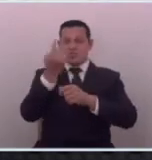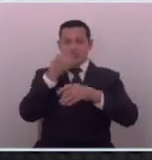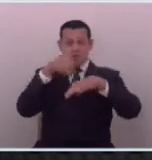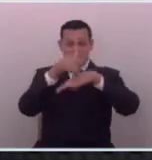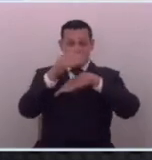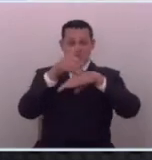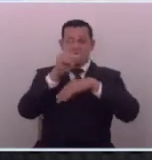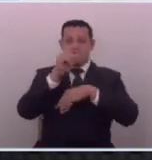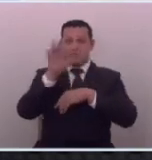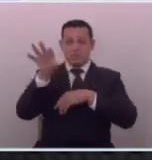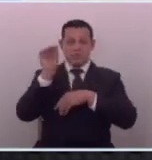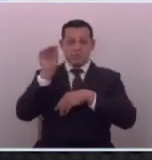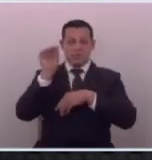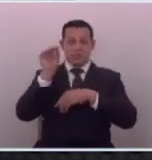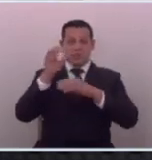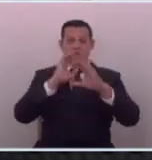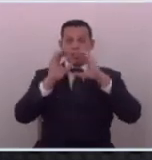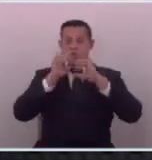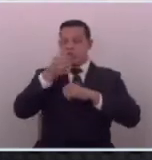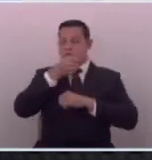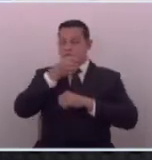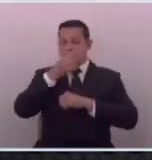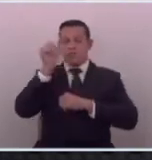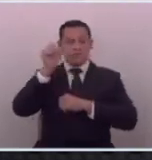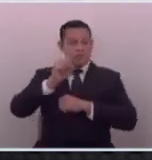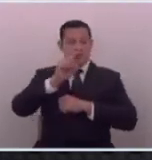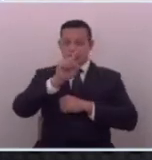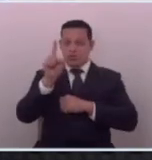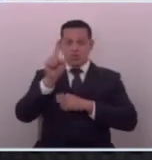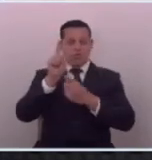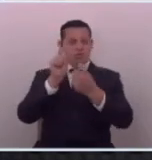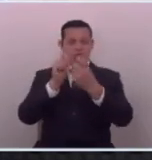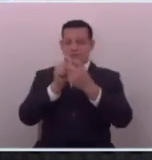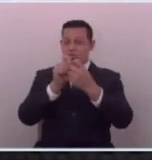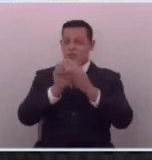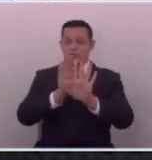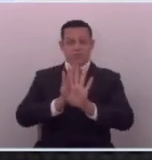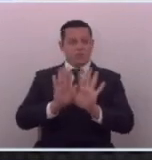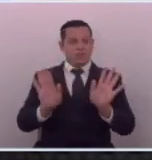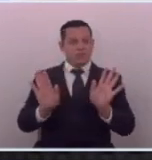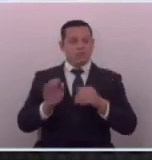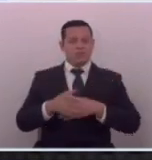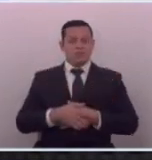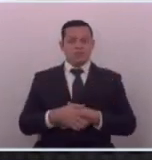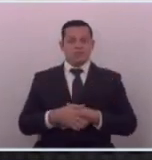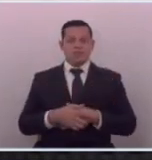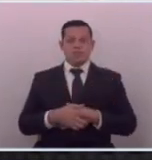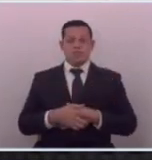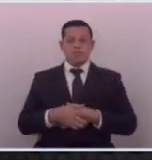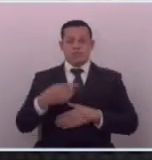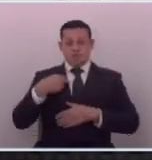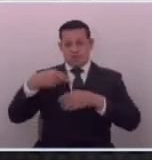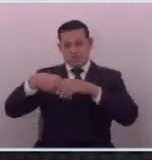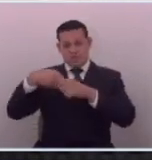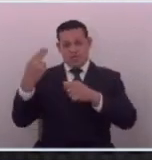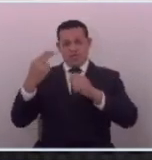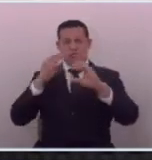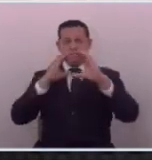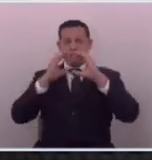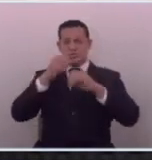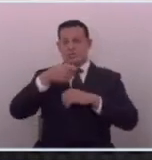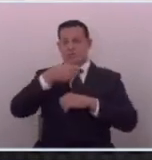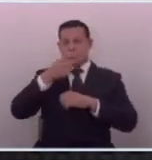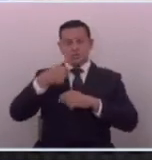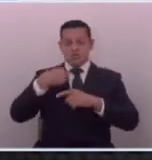o son periodistas o no lo son y punto yo me salí yo periodismo y jamás